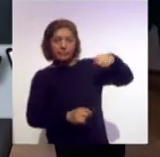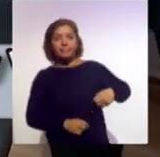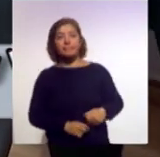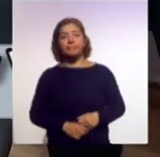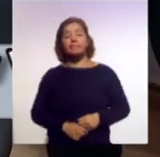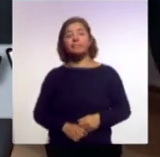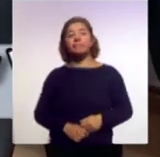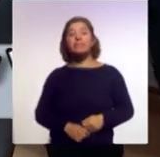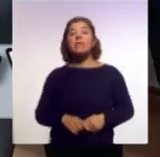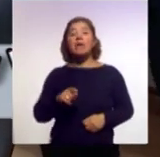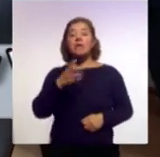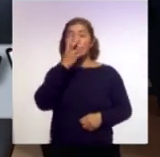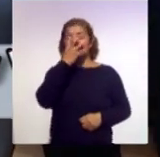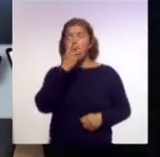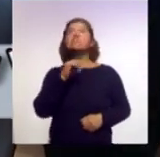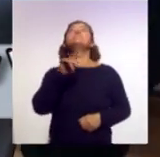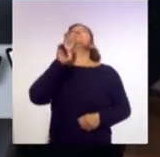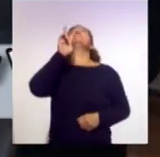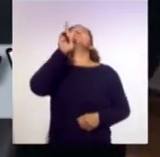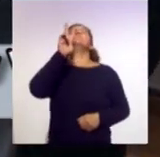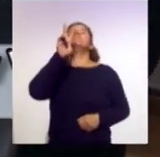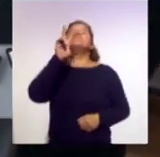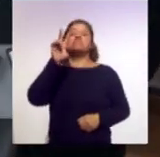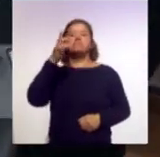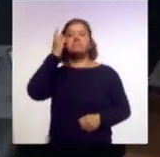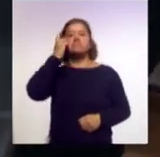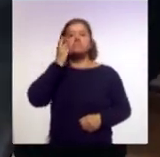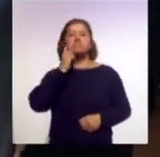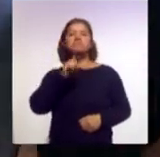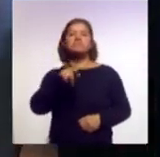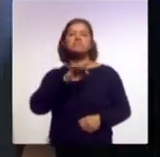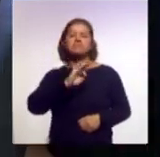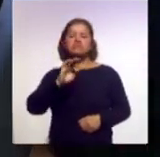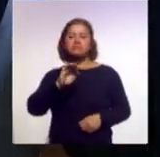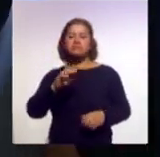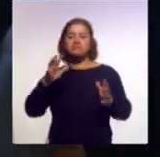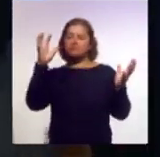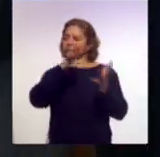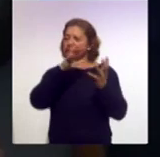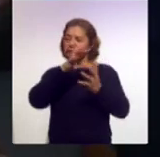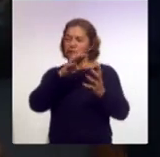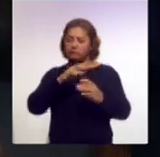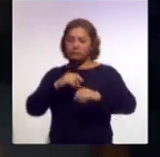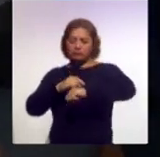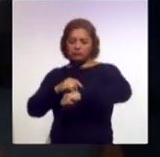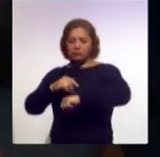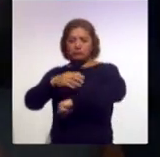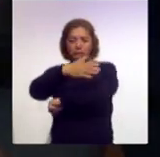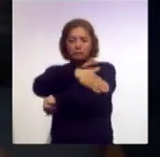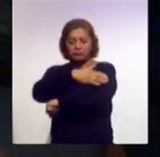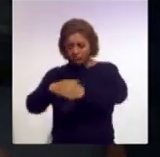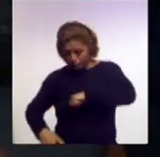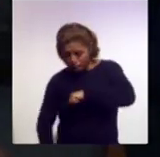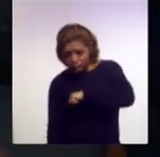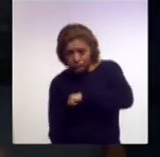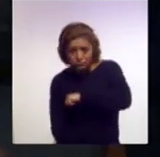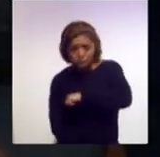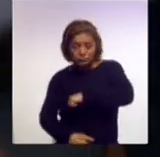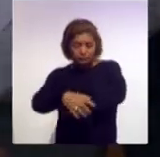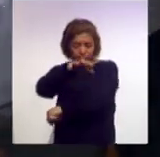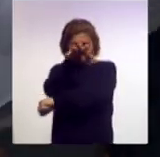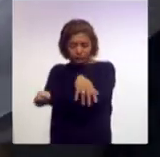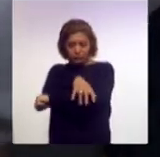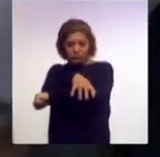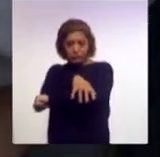está de más dormir con unas almohadas por debajo de las rodillas al hacer esto la pelvis se gira